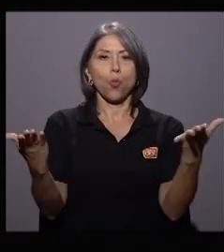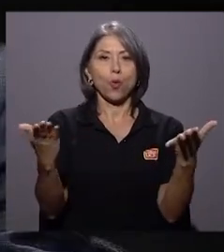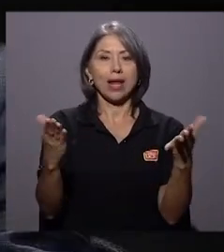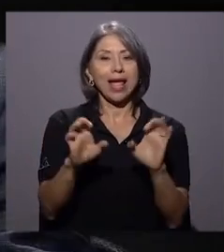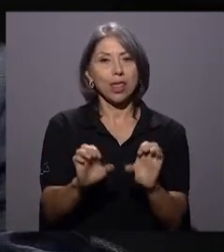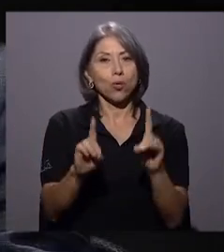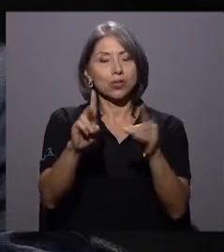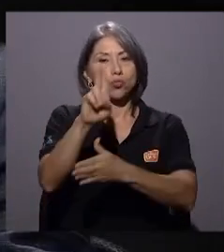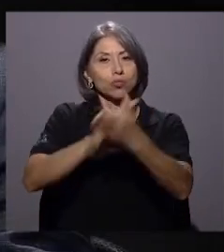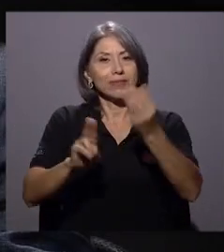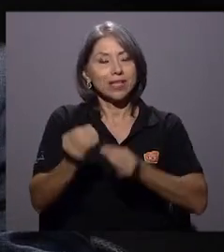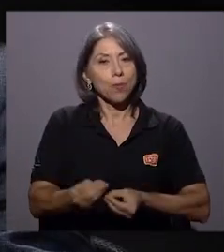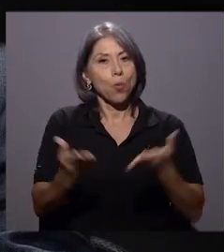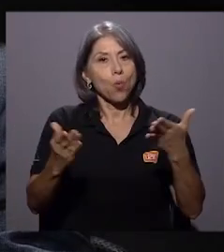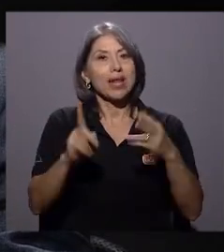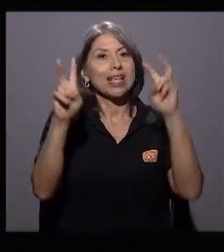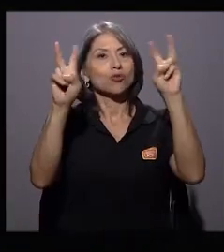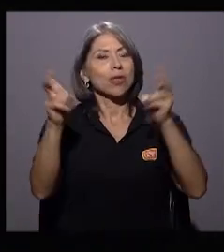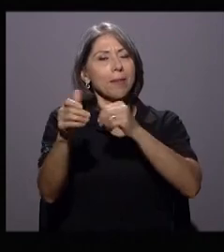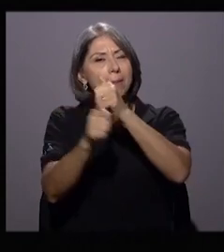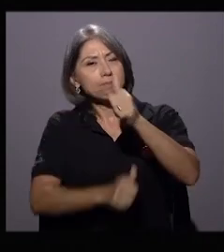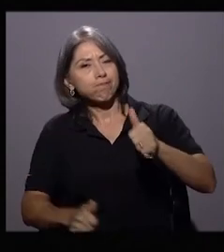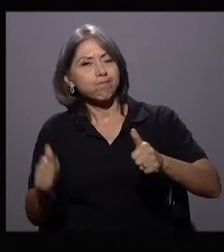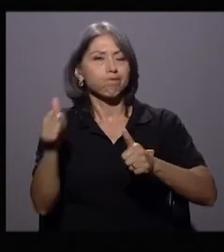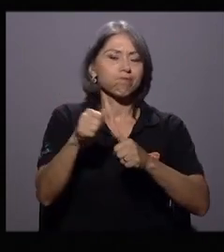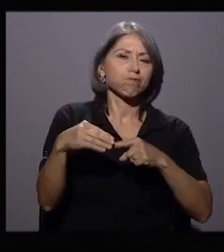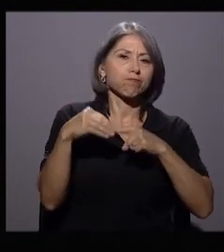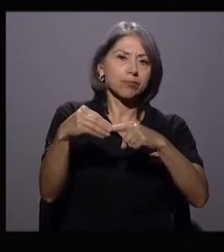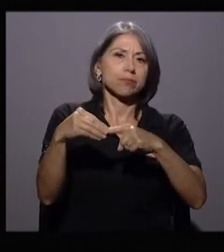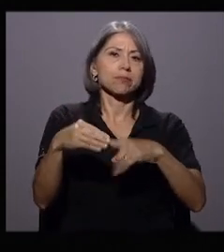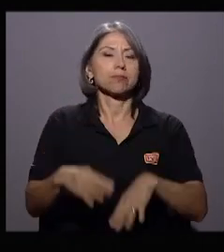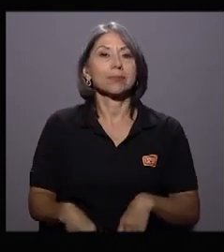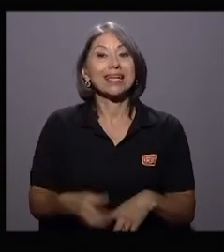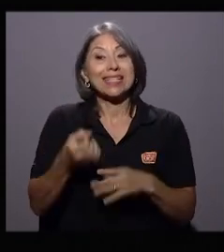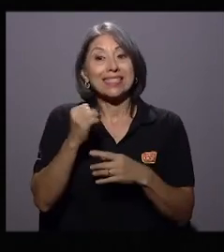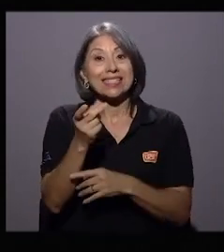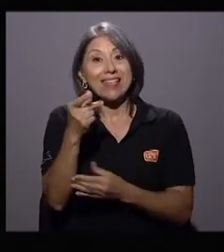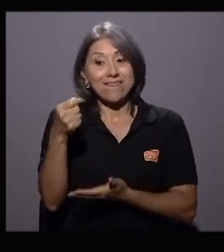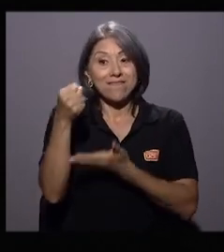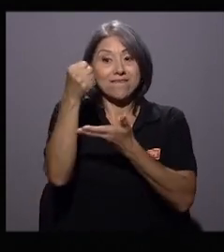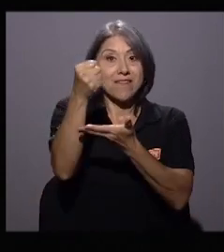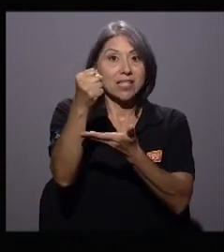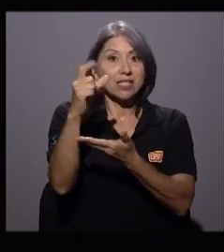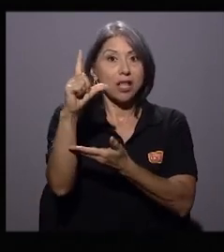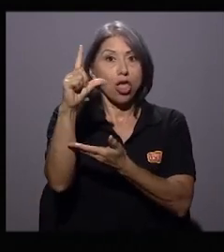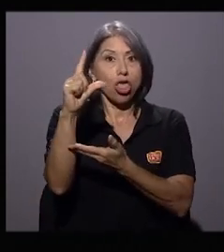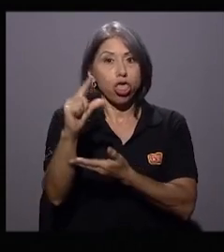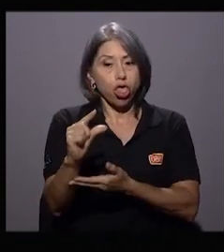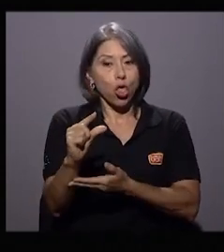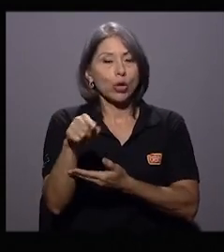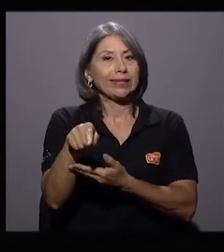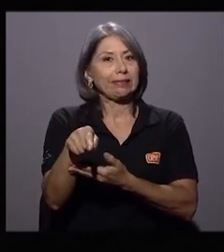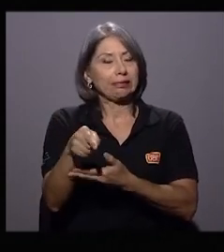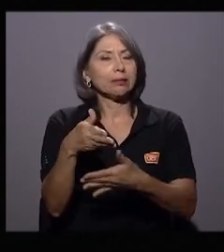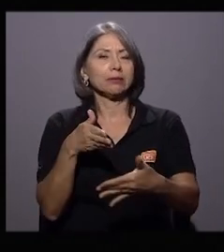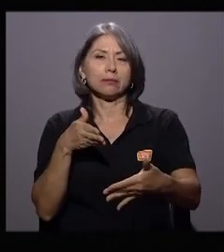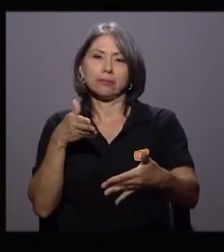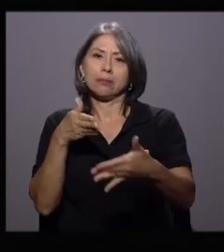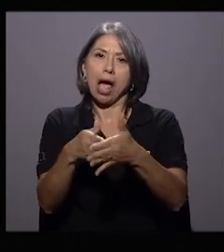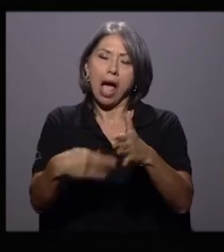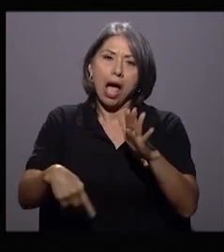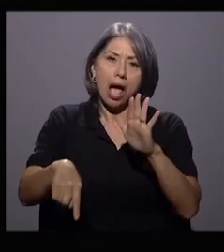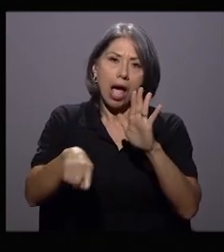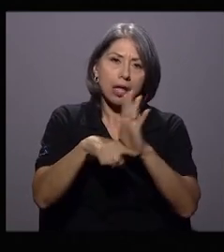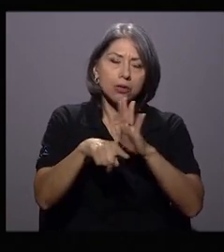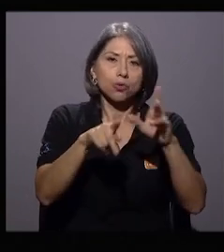pública es una prioridad. La afectación sobre el FES traería grandes daños a una ciudadanía que